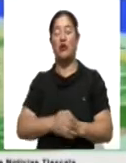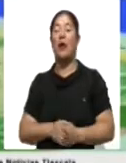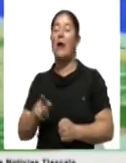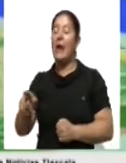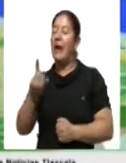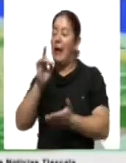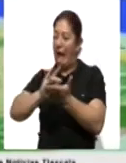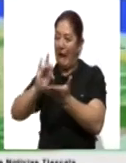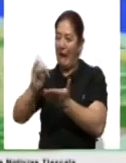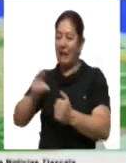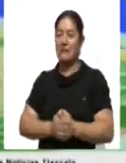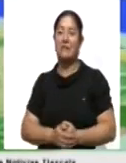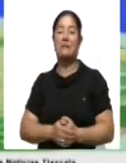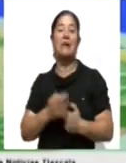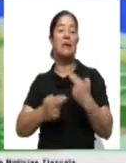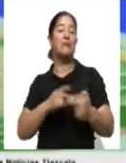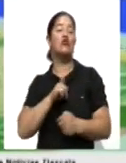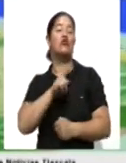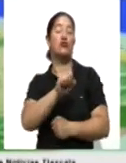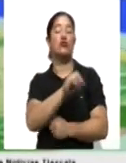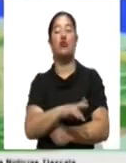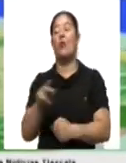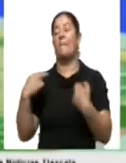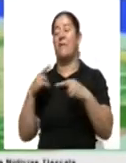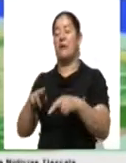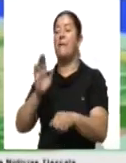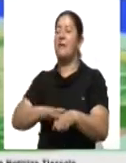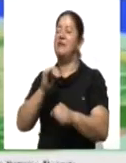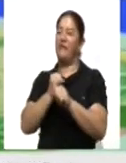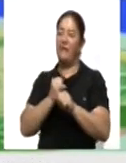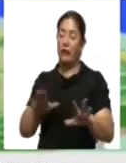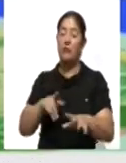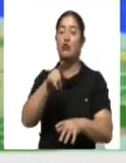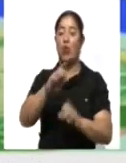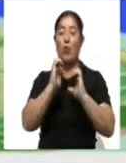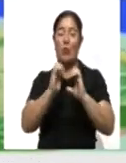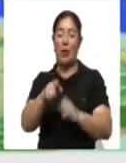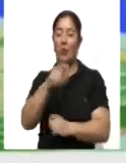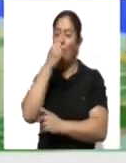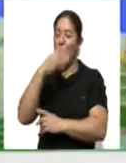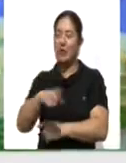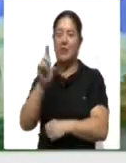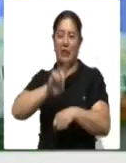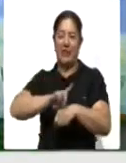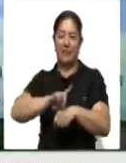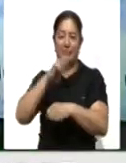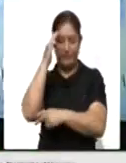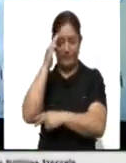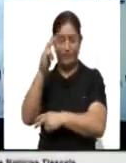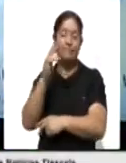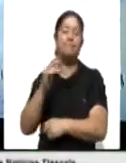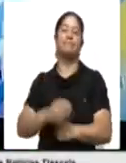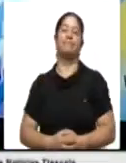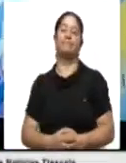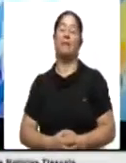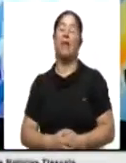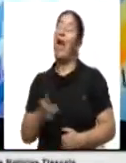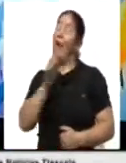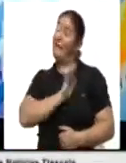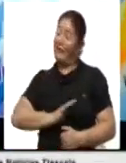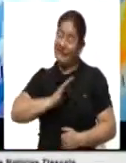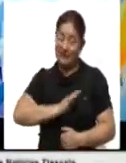pendientes. Susan, maestra, regresamos con ustedes para más información. Cuídense mucho y que tengan un excelente día. Pues una